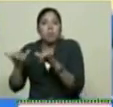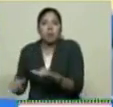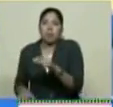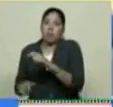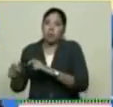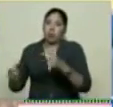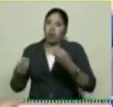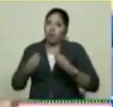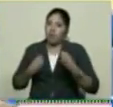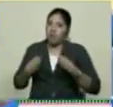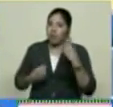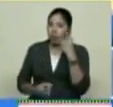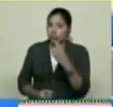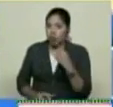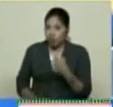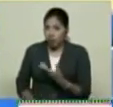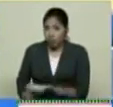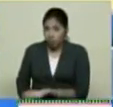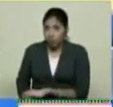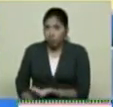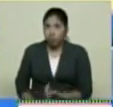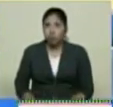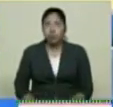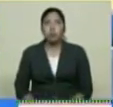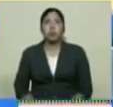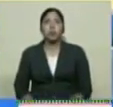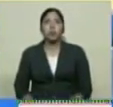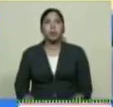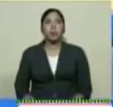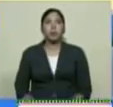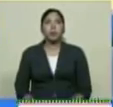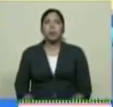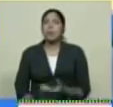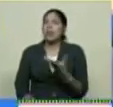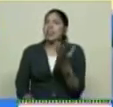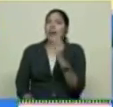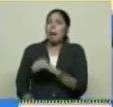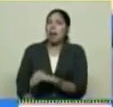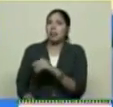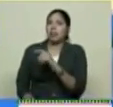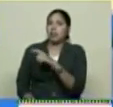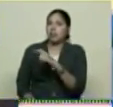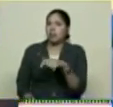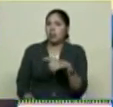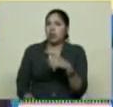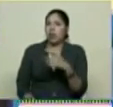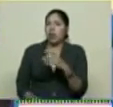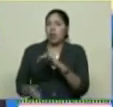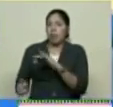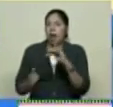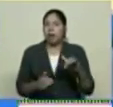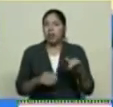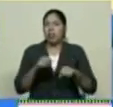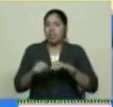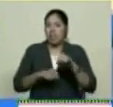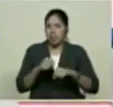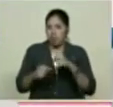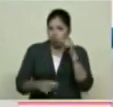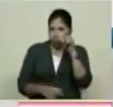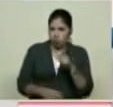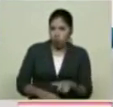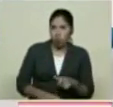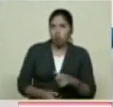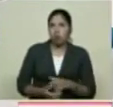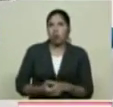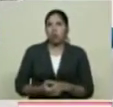¿Qué va más allá De la vuelta De la azulita En lo deportivo Allá en esa población Más allá de la vuelta ciclística Bueno fíjense Usted mencionó